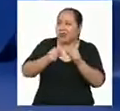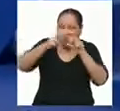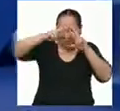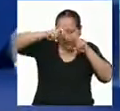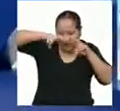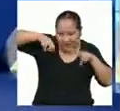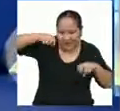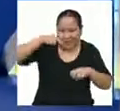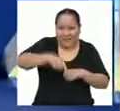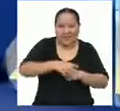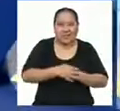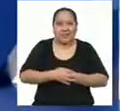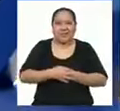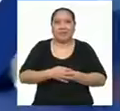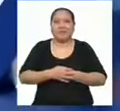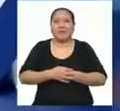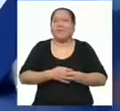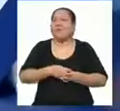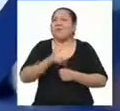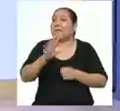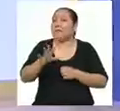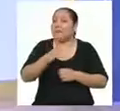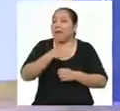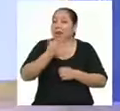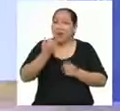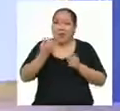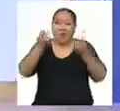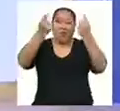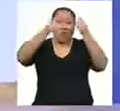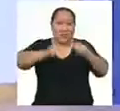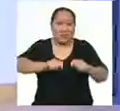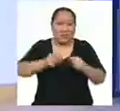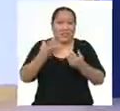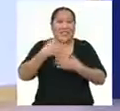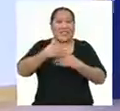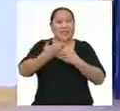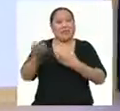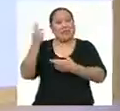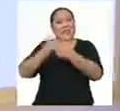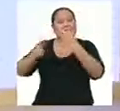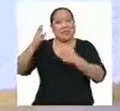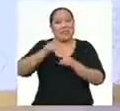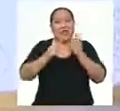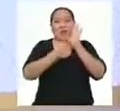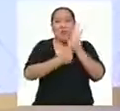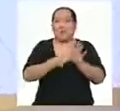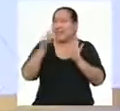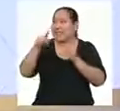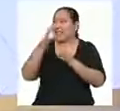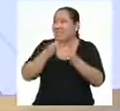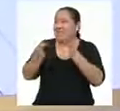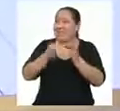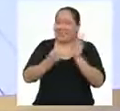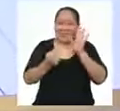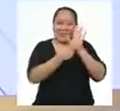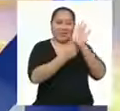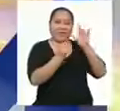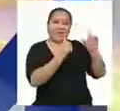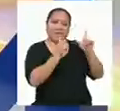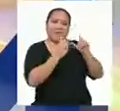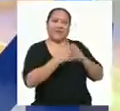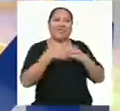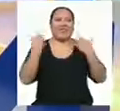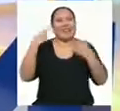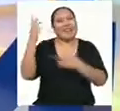analizándolo, profesora. Mejor vamos a la pausa y al regreso nos muestra esa explicación en la pantalla.